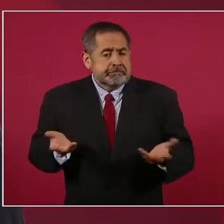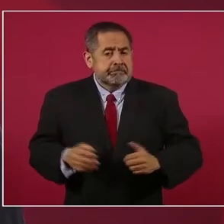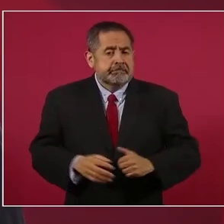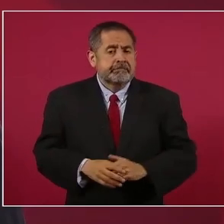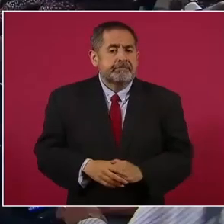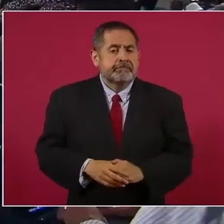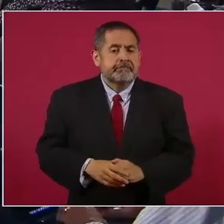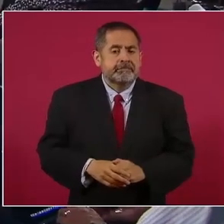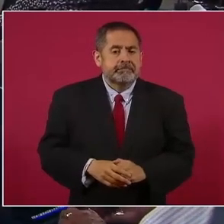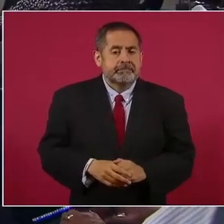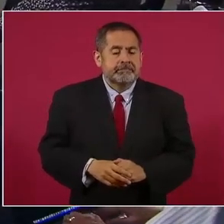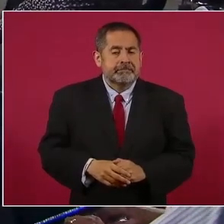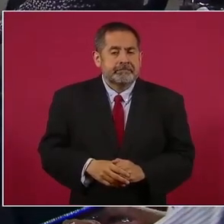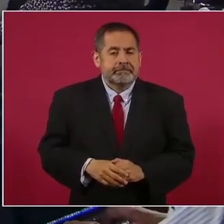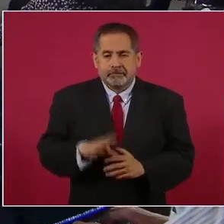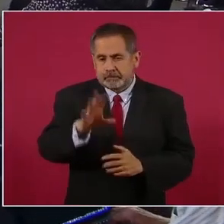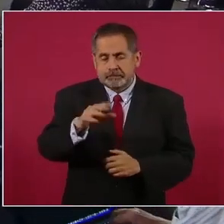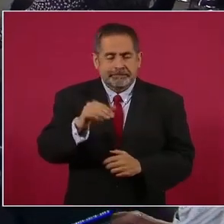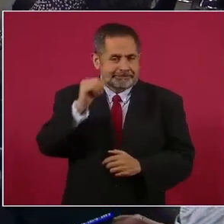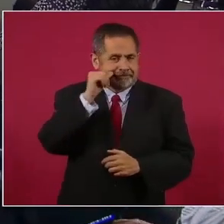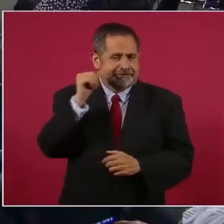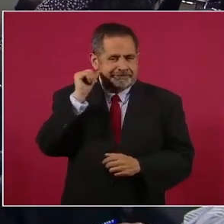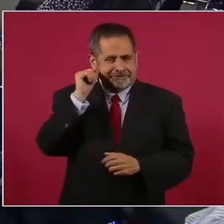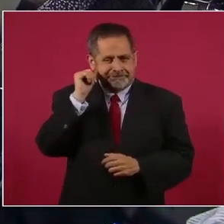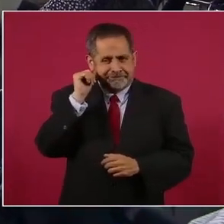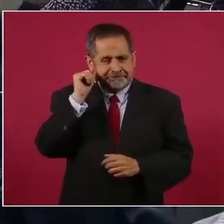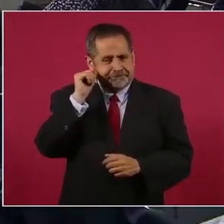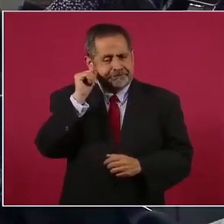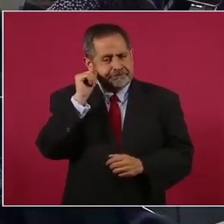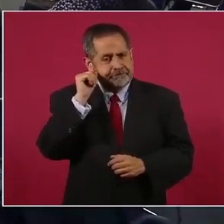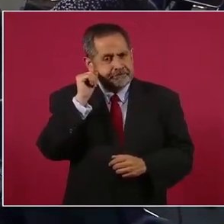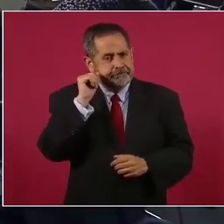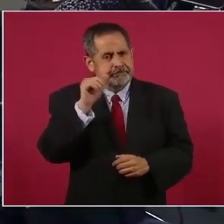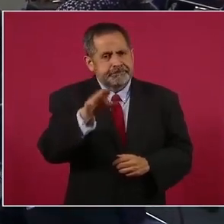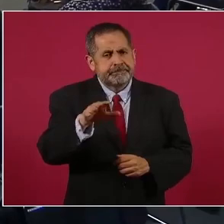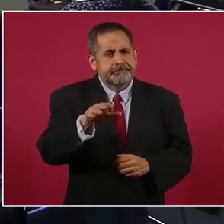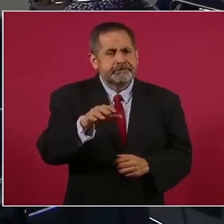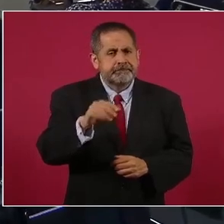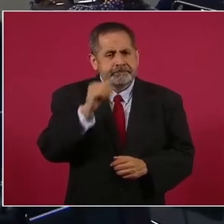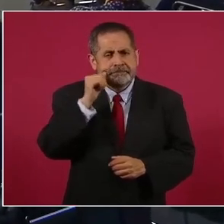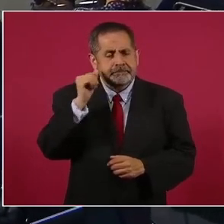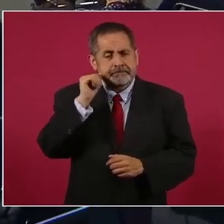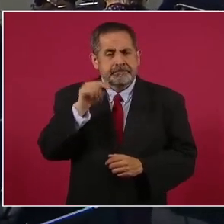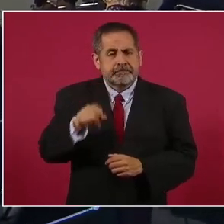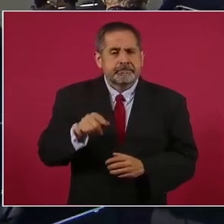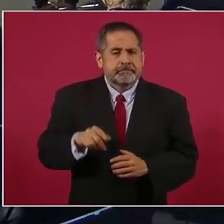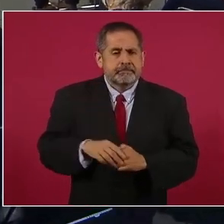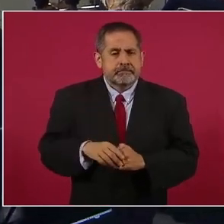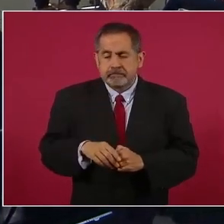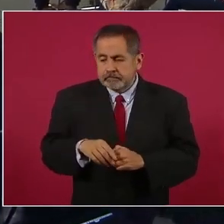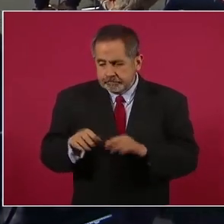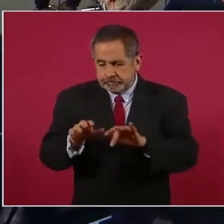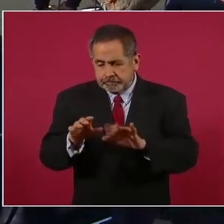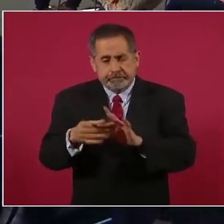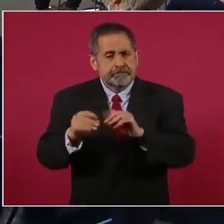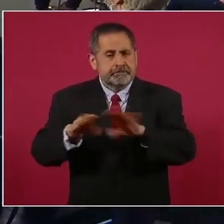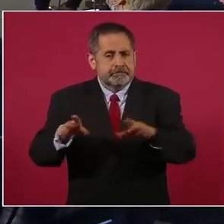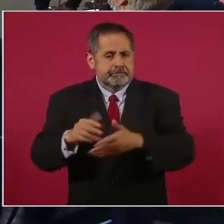Y ayer una simpatizante me ayudó